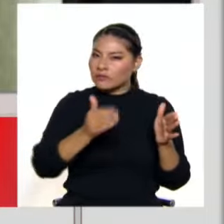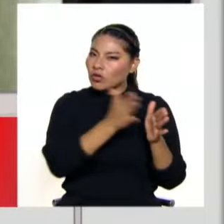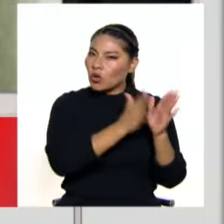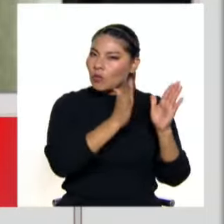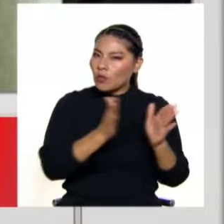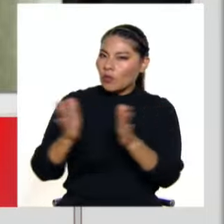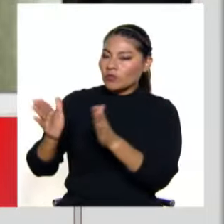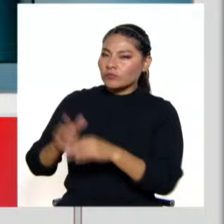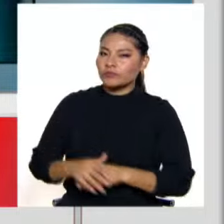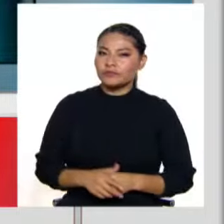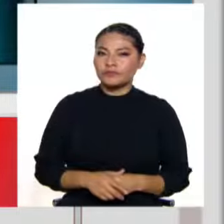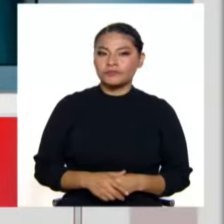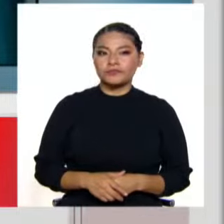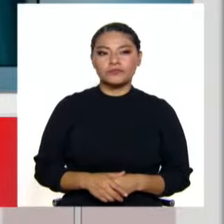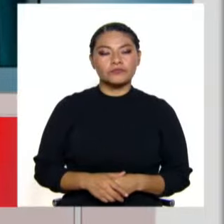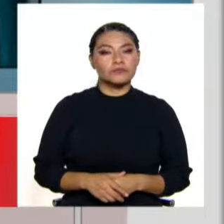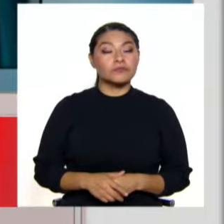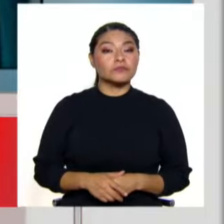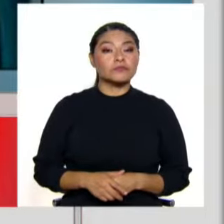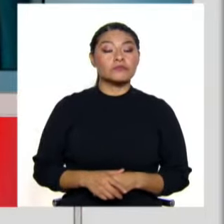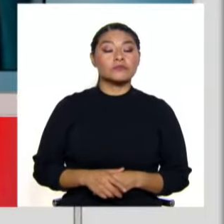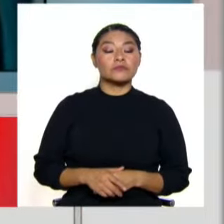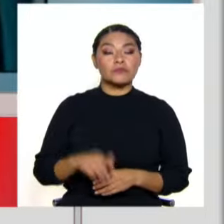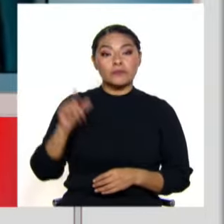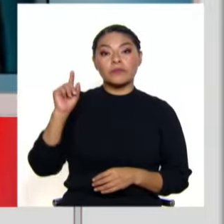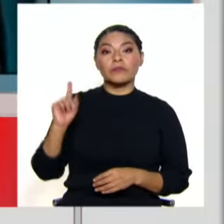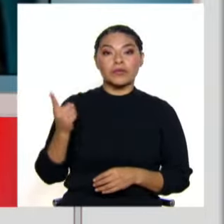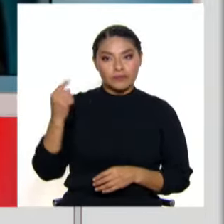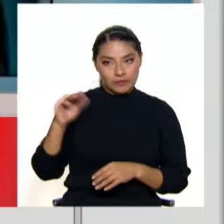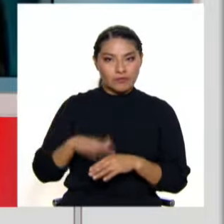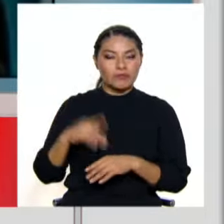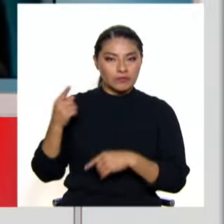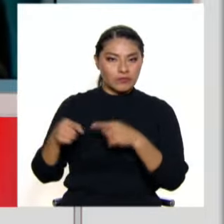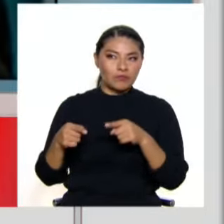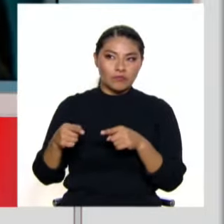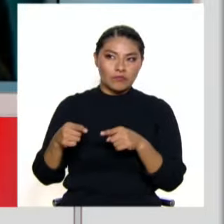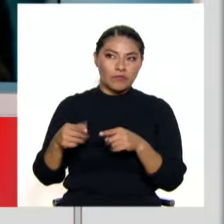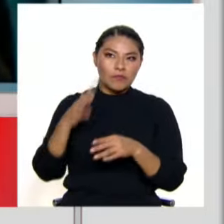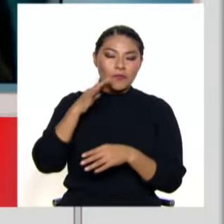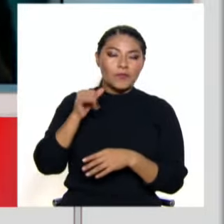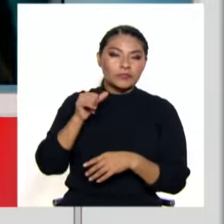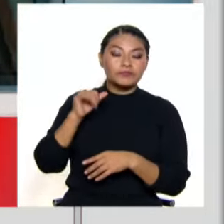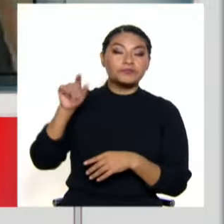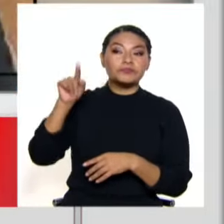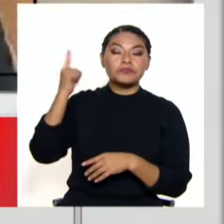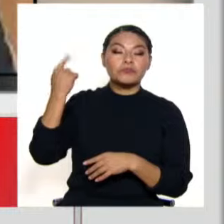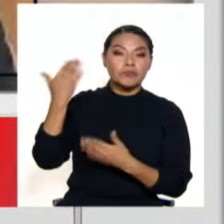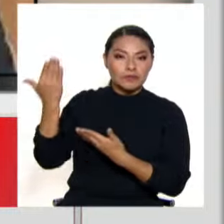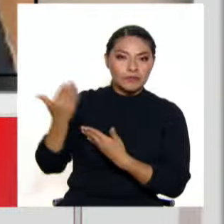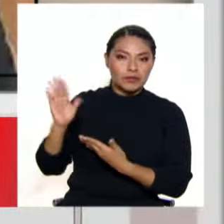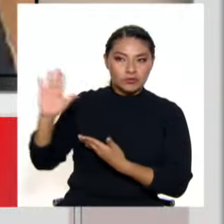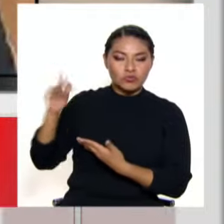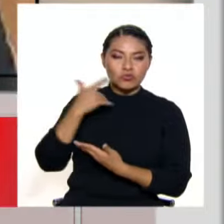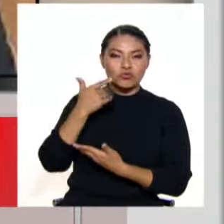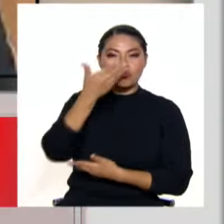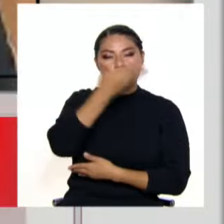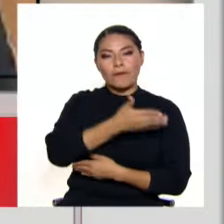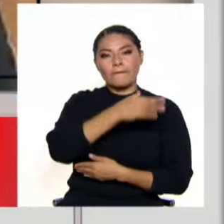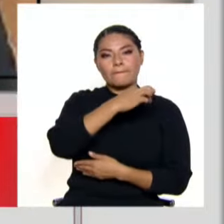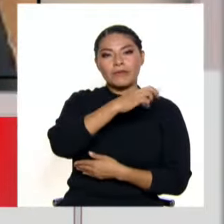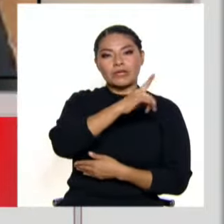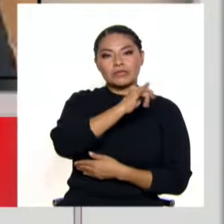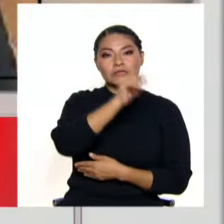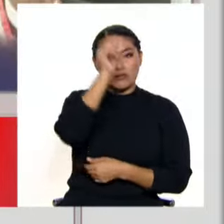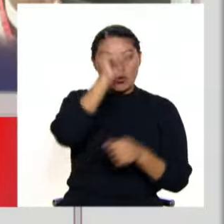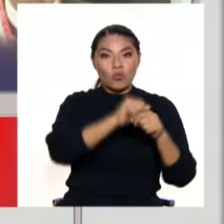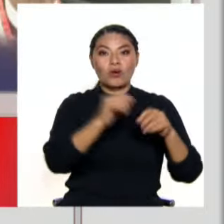Bueno, respecto a la Junta, primero que el informe que se ha envasado para poder hoy día suspender a la doctora Benavides era el informe de la doctora Tello que estaba inhabilitada por